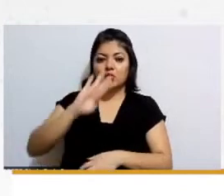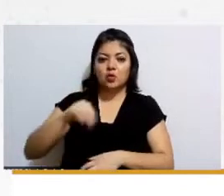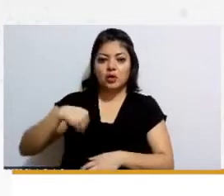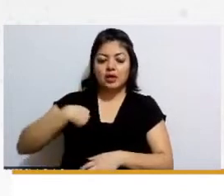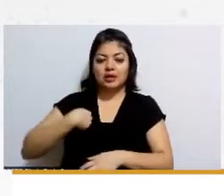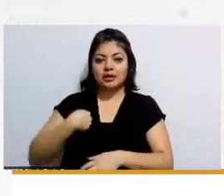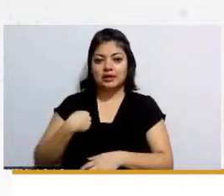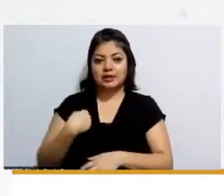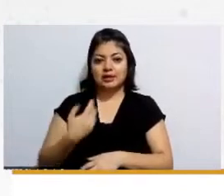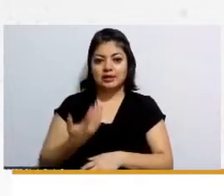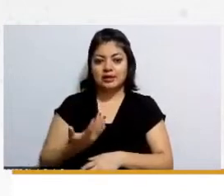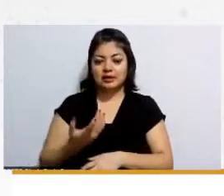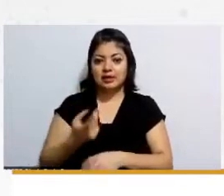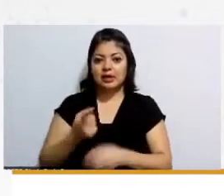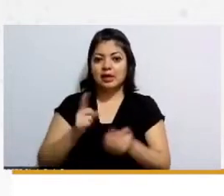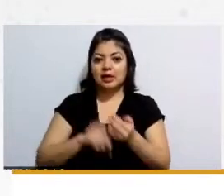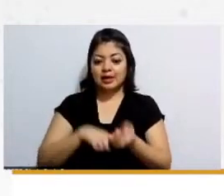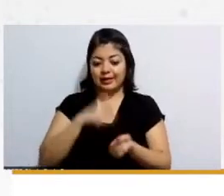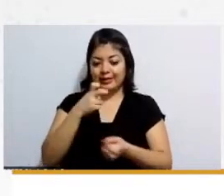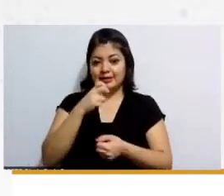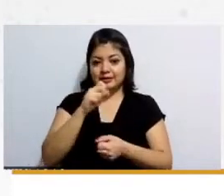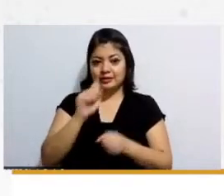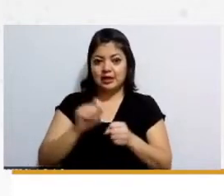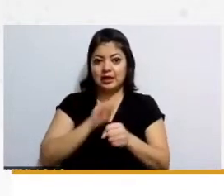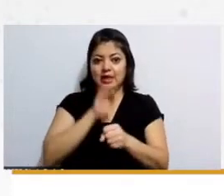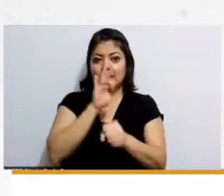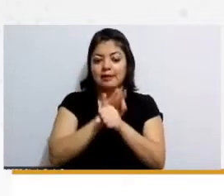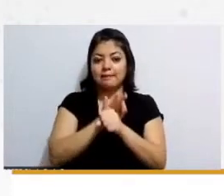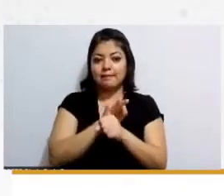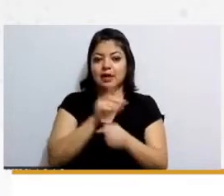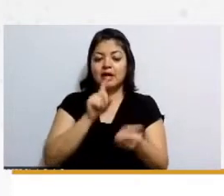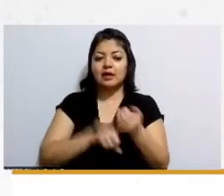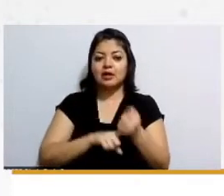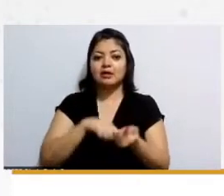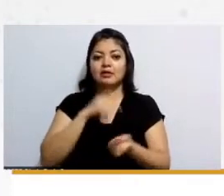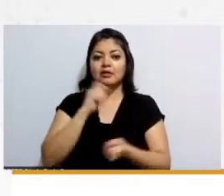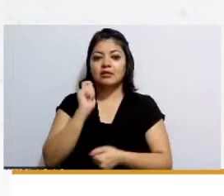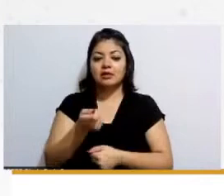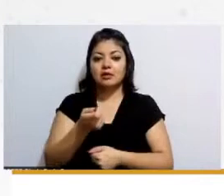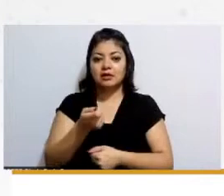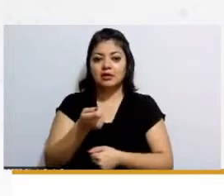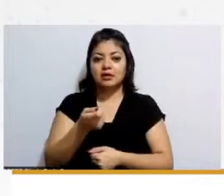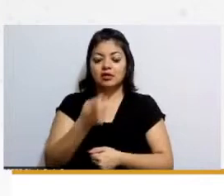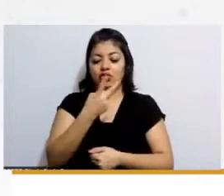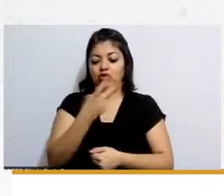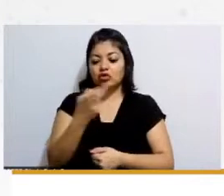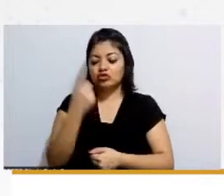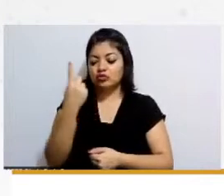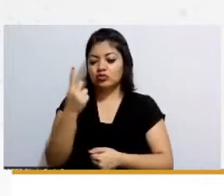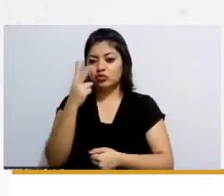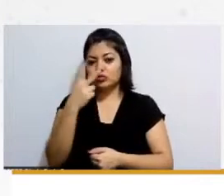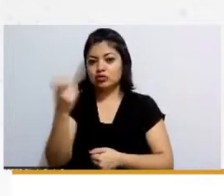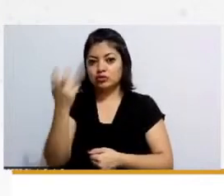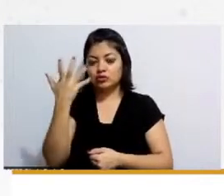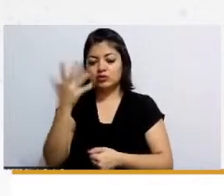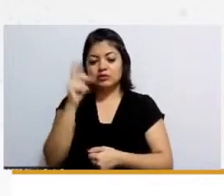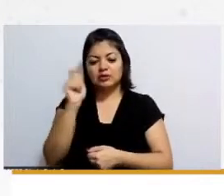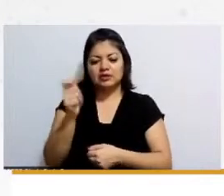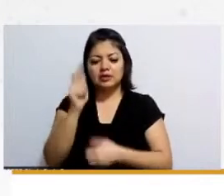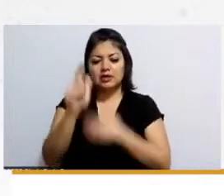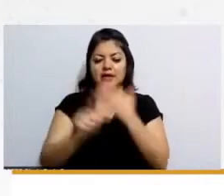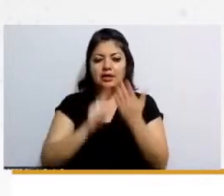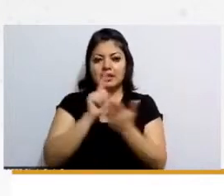y en este amparo indirecto pues él manifiesta que el artículo 201 y 205 de la ley del Seguro Social